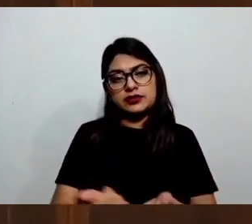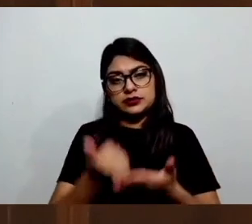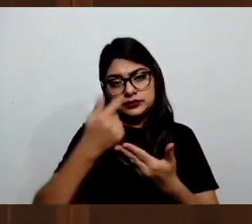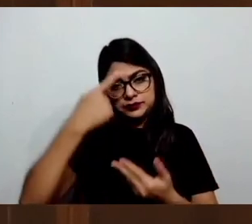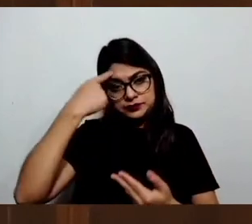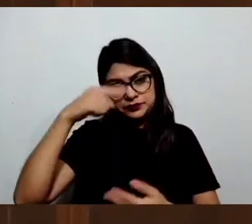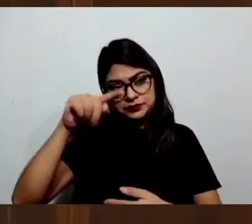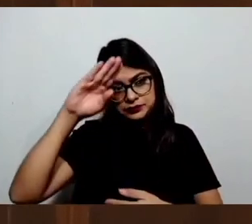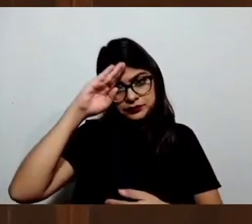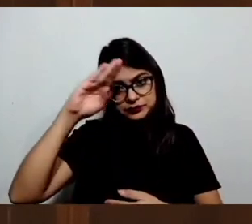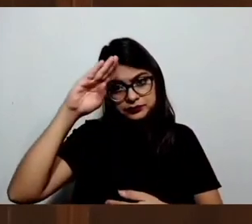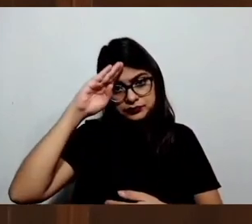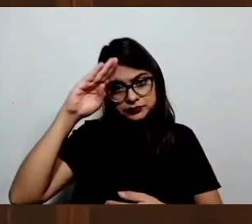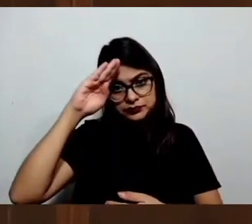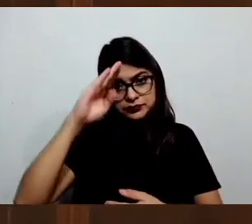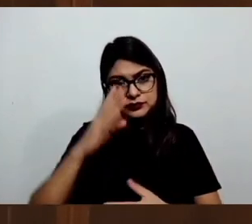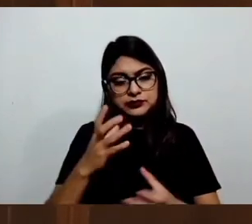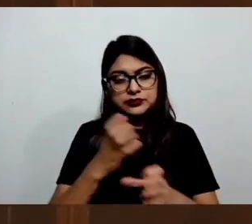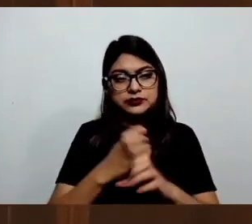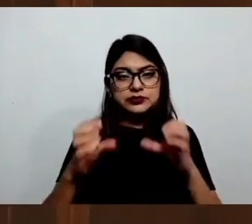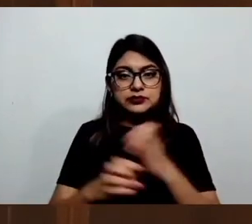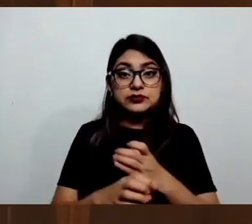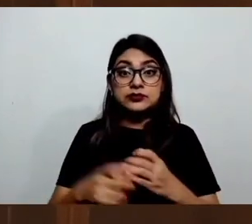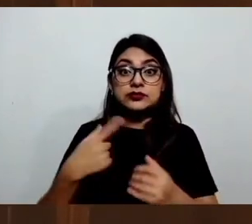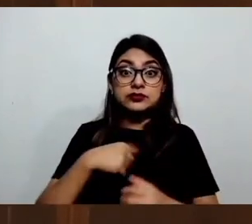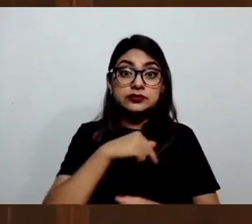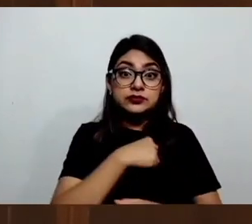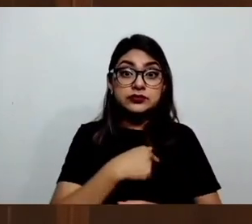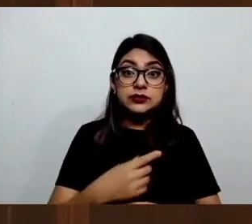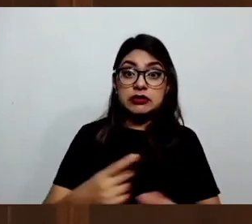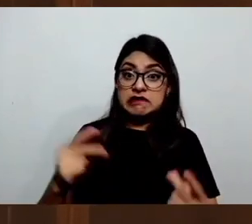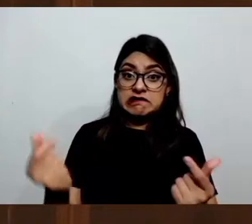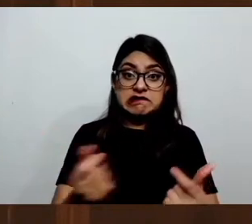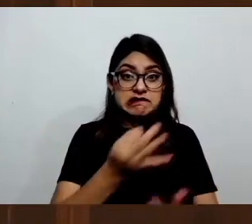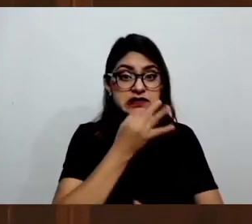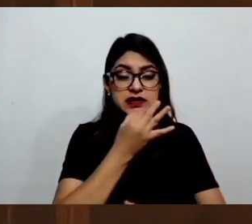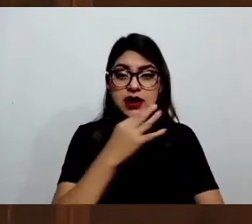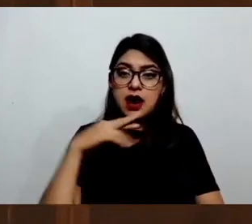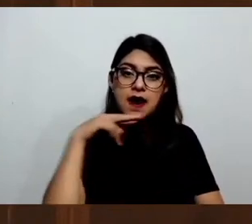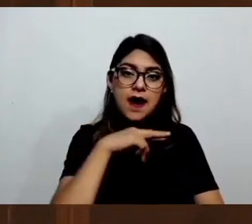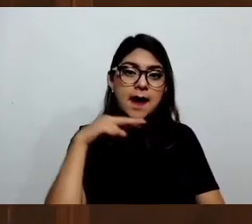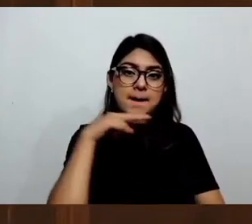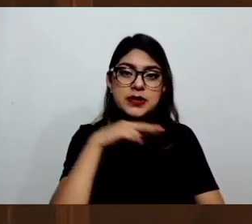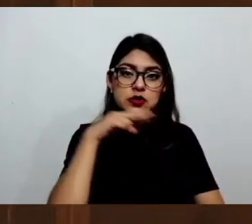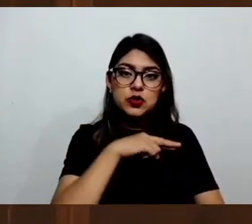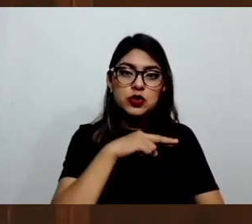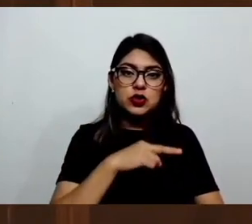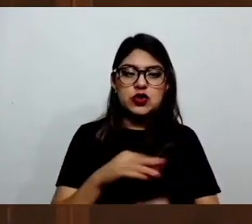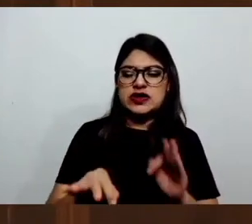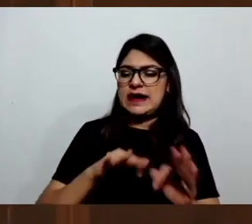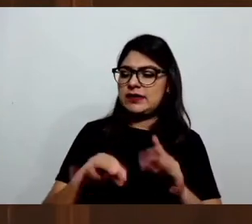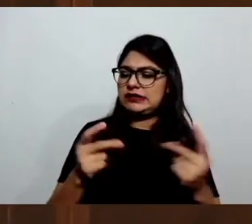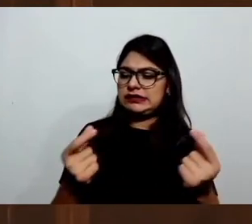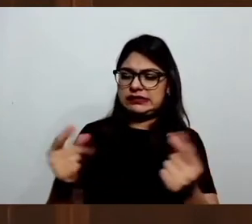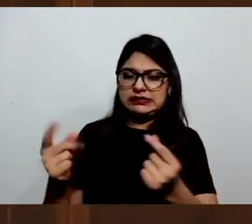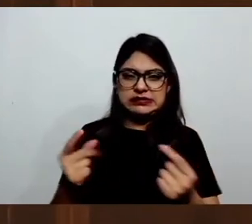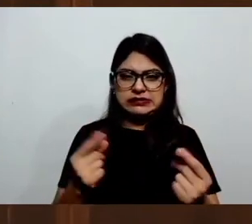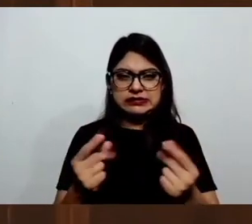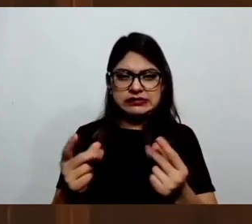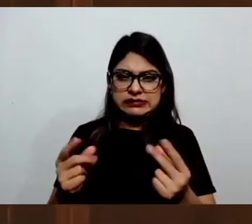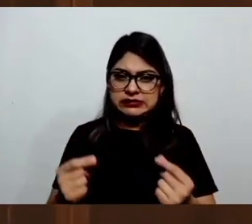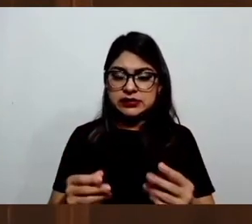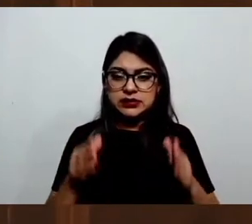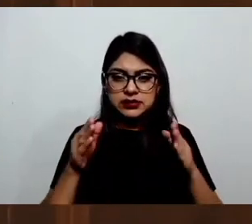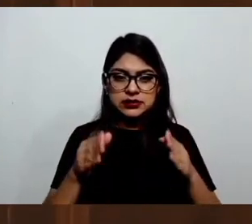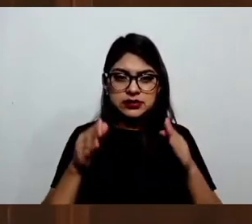porque no es en automático, de que ya vamos a desarrollar todo un trabajo. Aquí se han presentado ya,